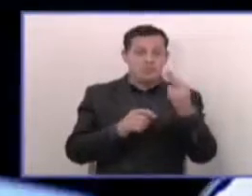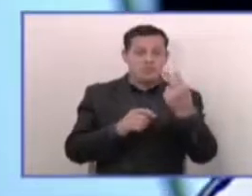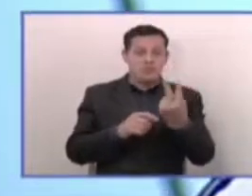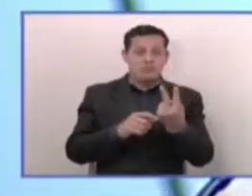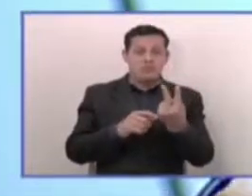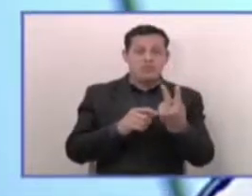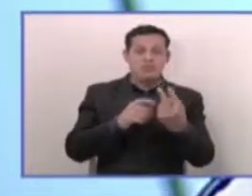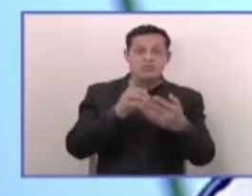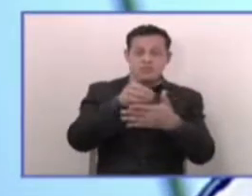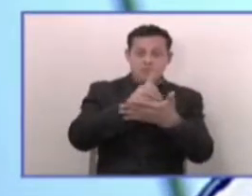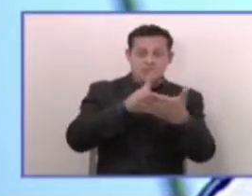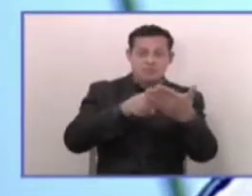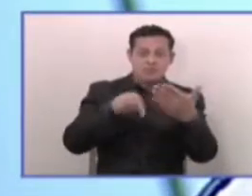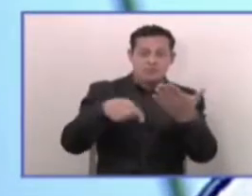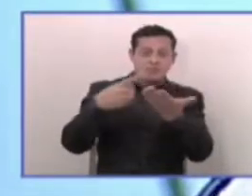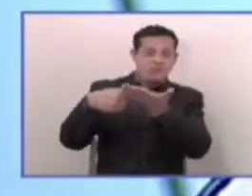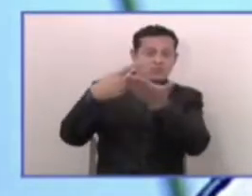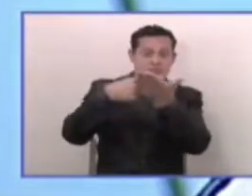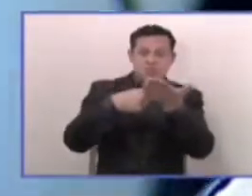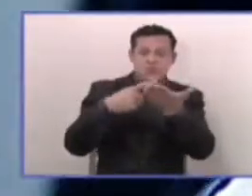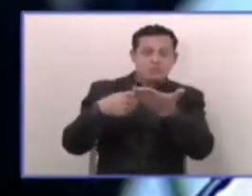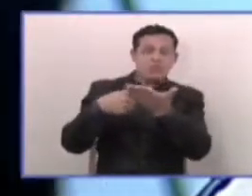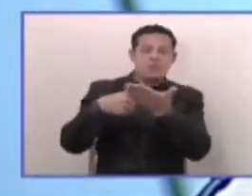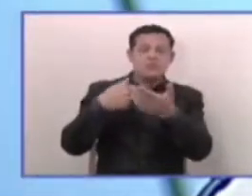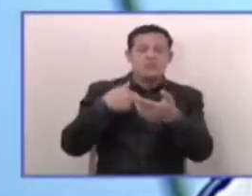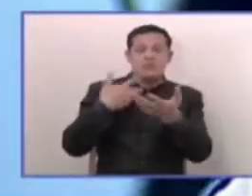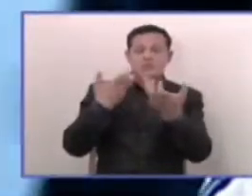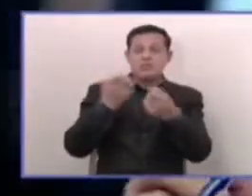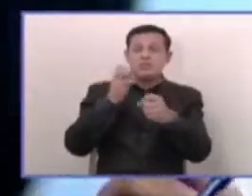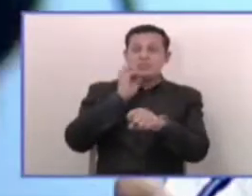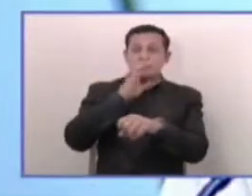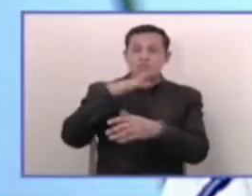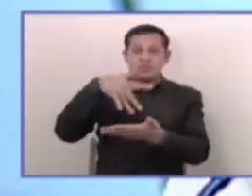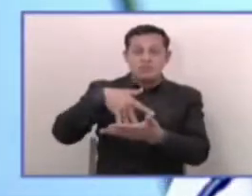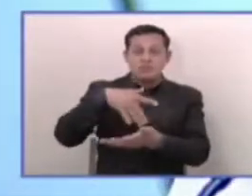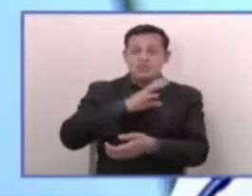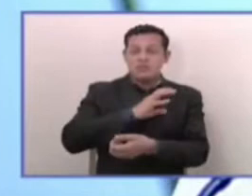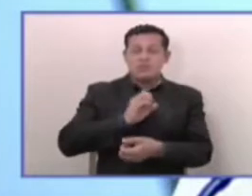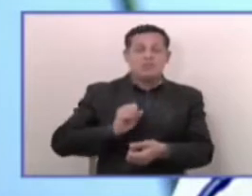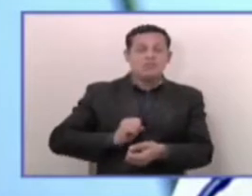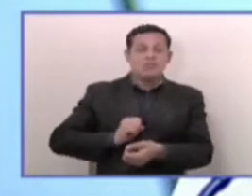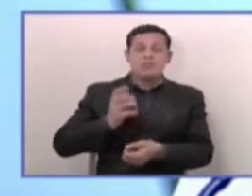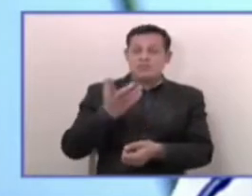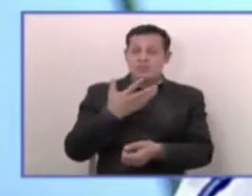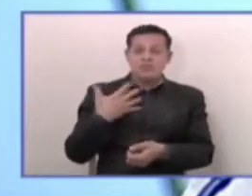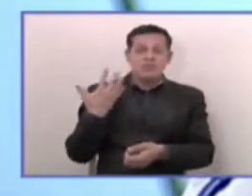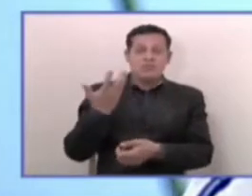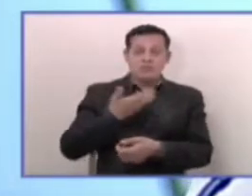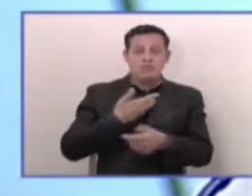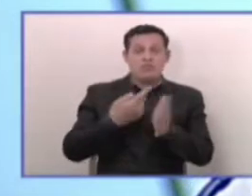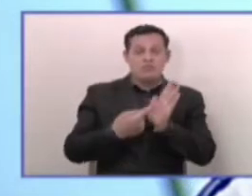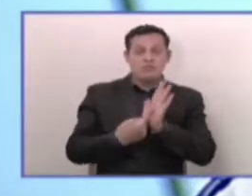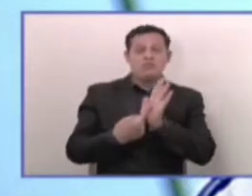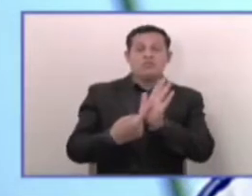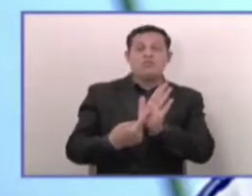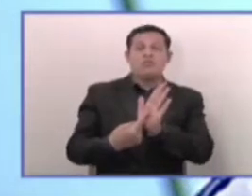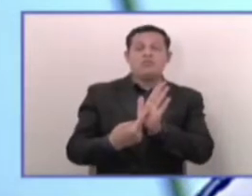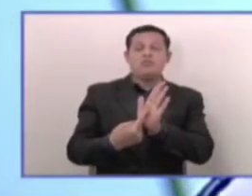Sobre el dictamen que ahora se discute, quiero decirle al pueblo salvadoreño y a todos los presentes